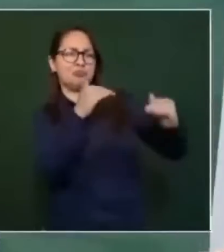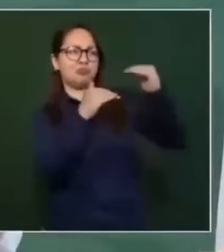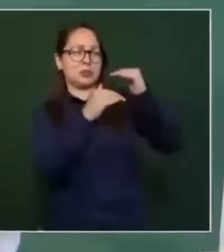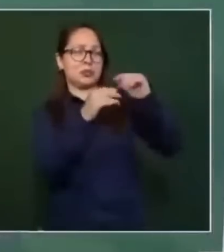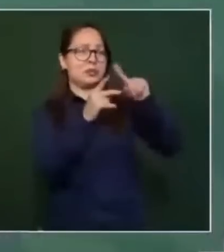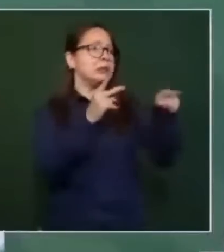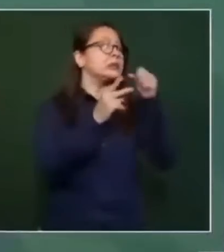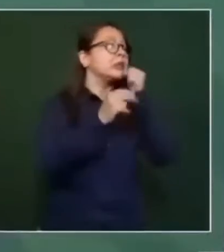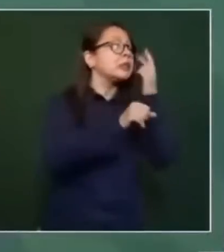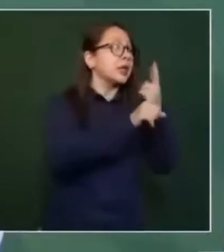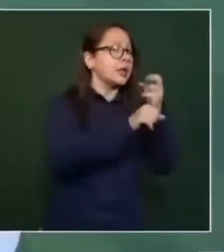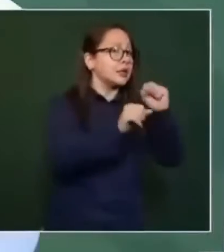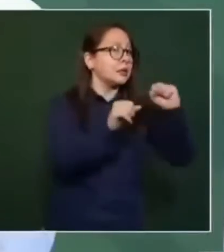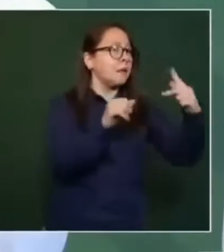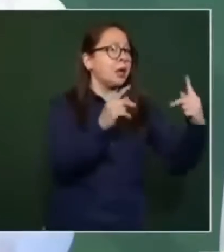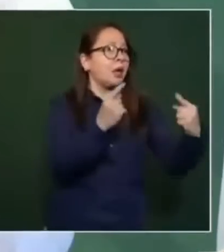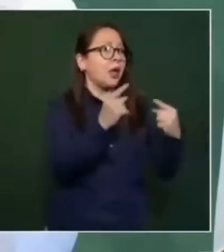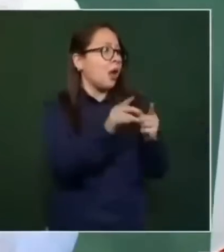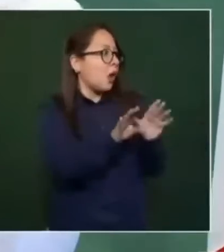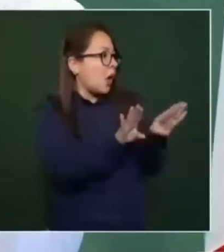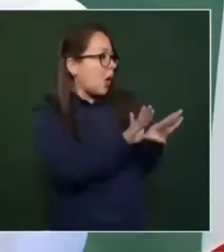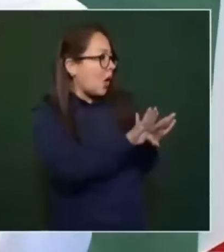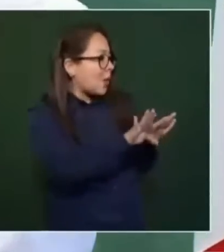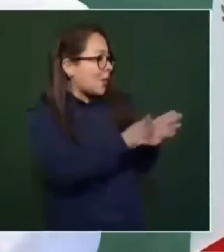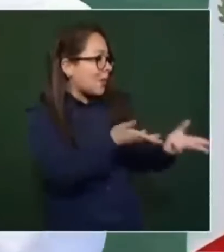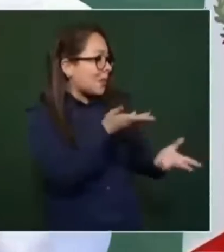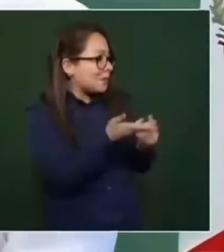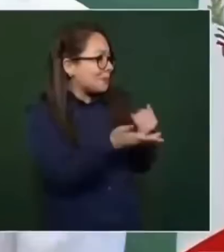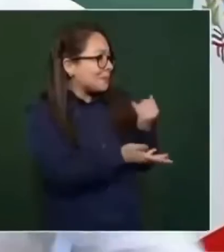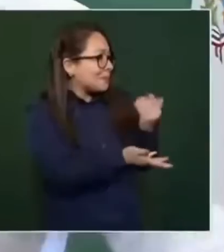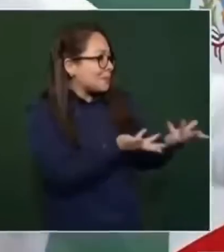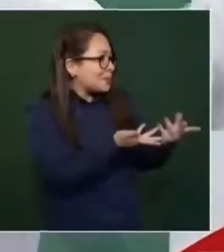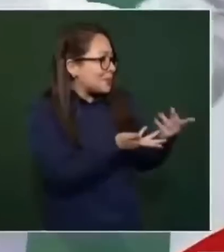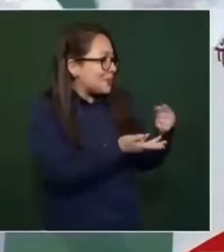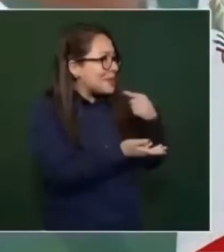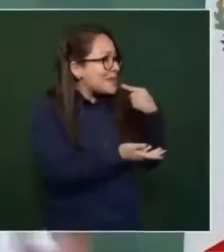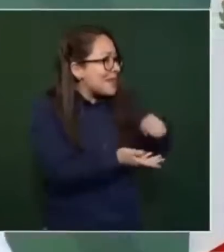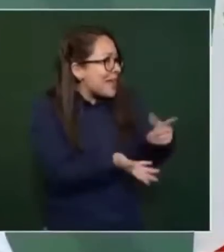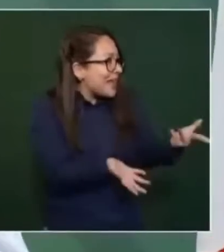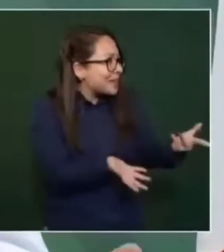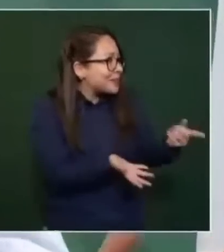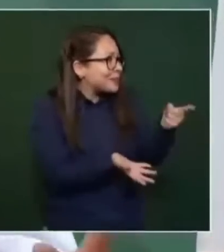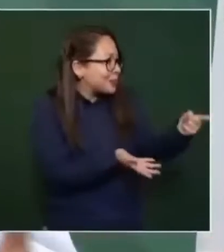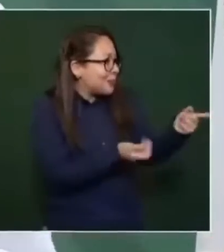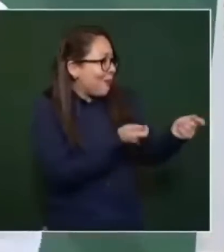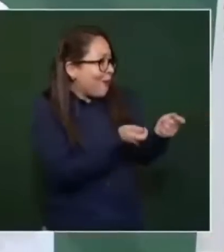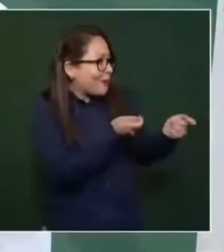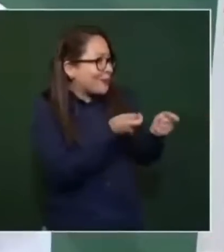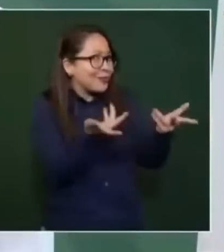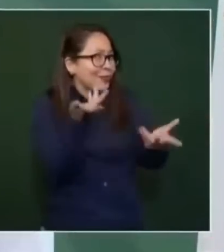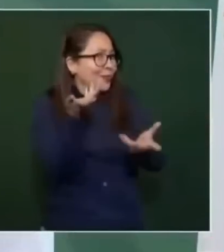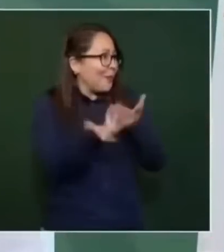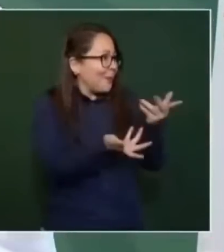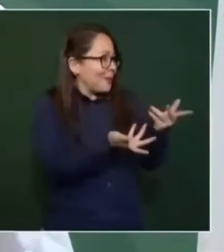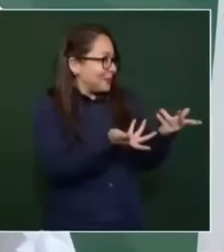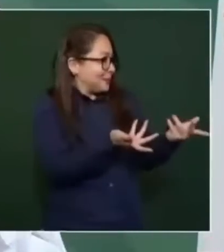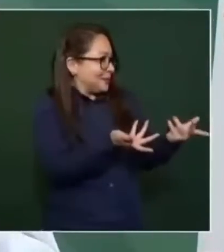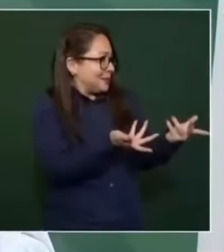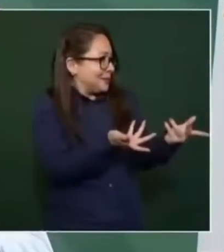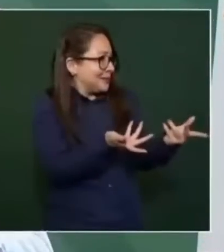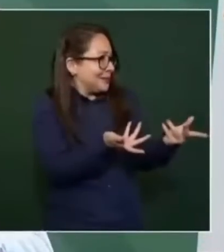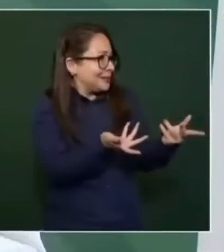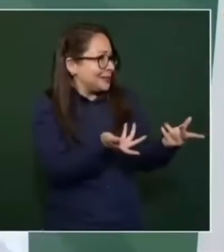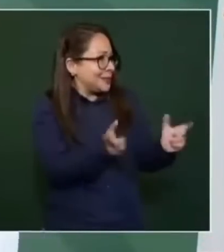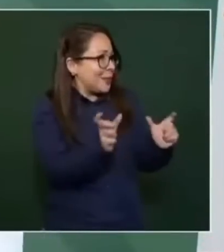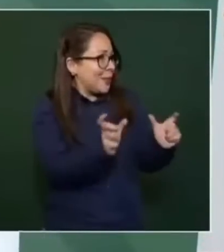pero ¿cómo te quejas si tú vas a manejar la Guardia